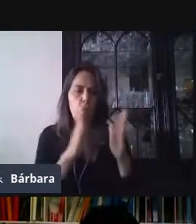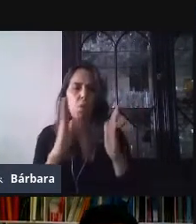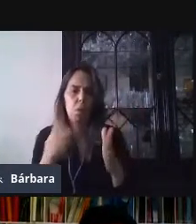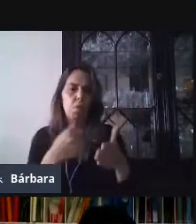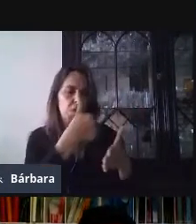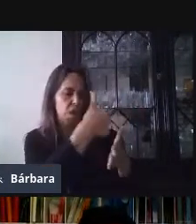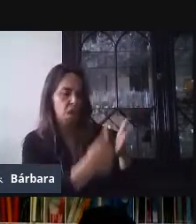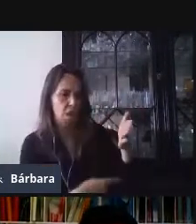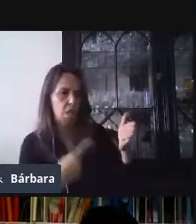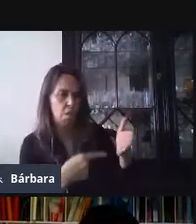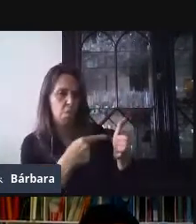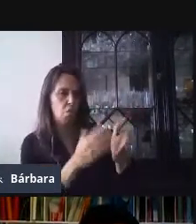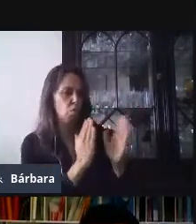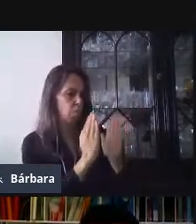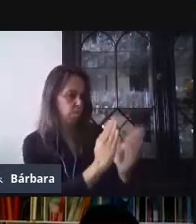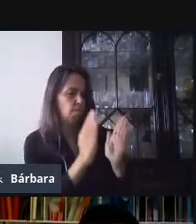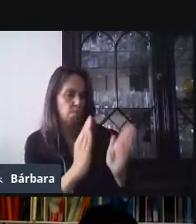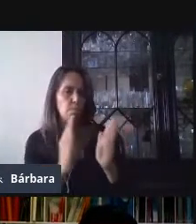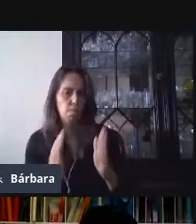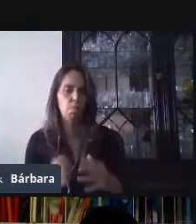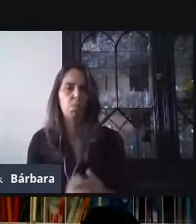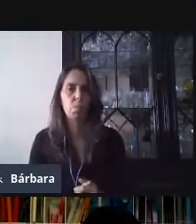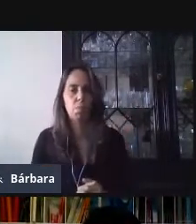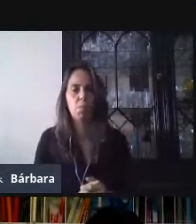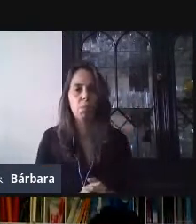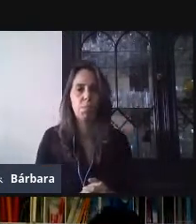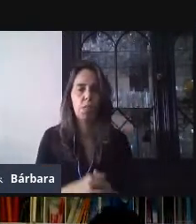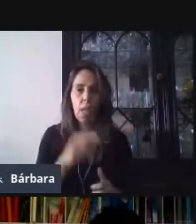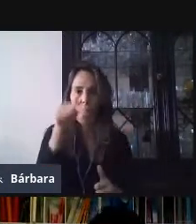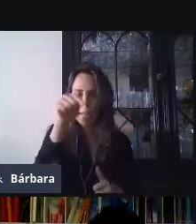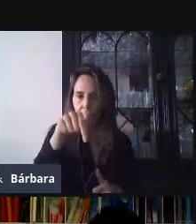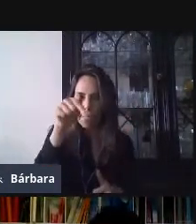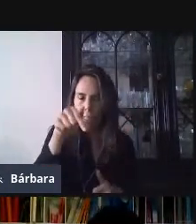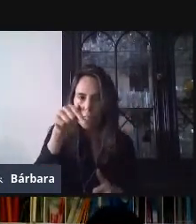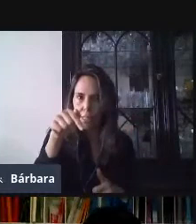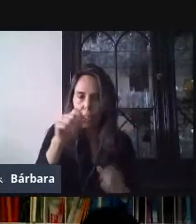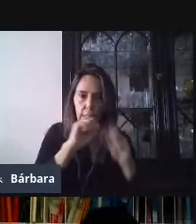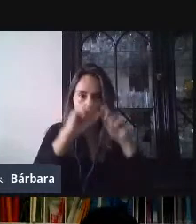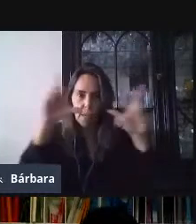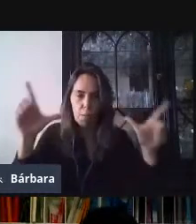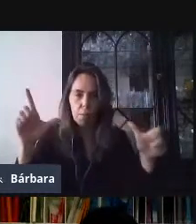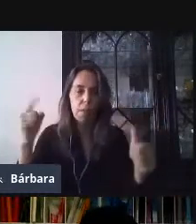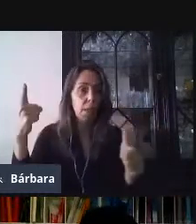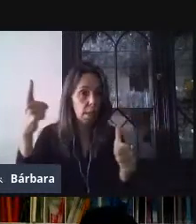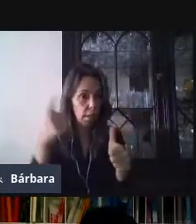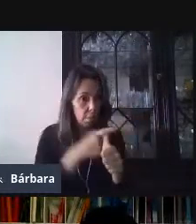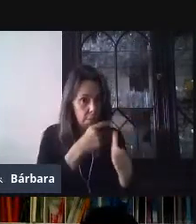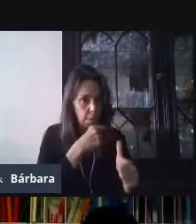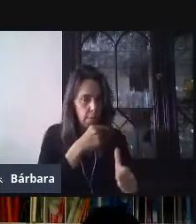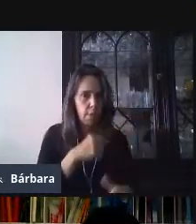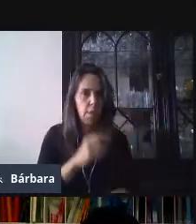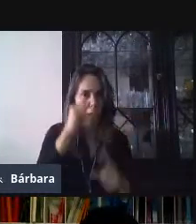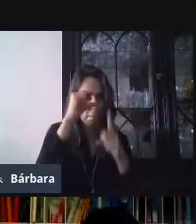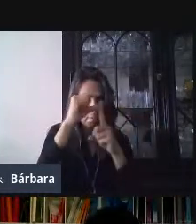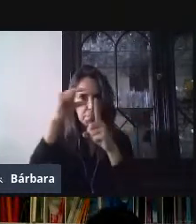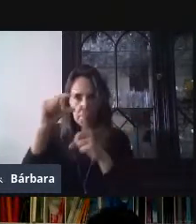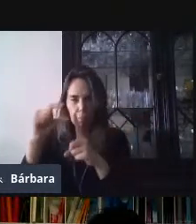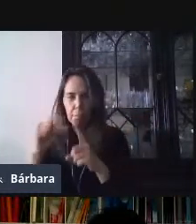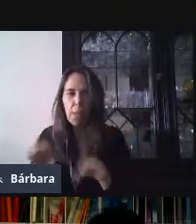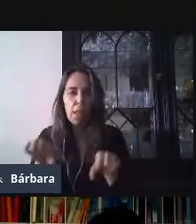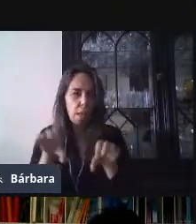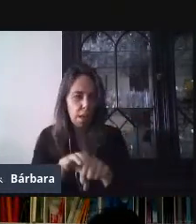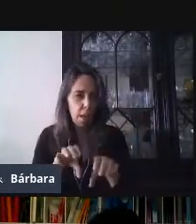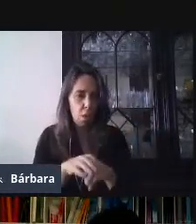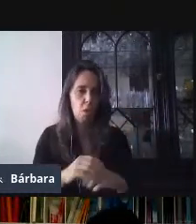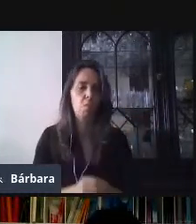Bien, una vez que ya conocimos esta pantalla principal y el funcionamiento de cada uno de los íconos, vamos a